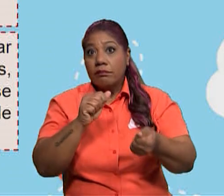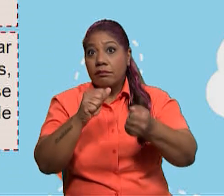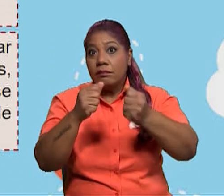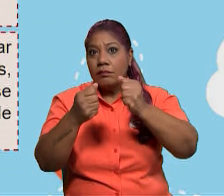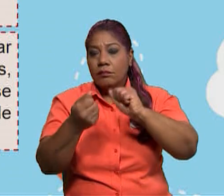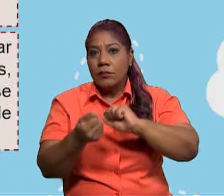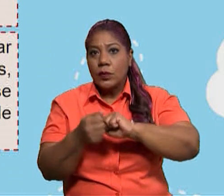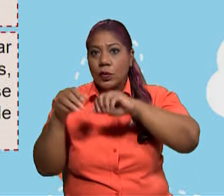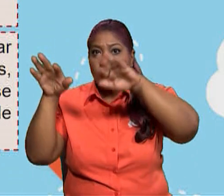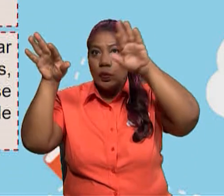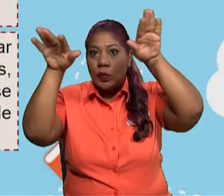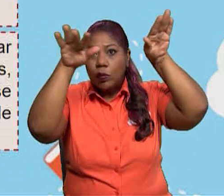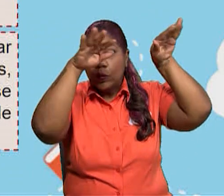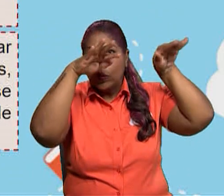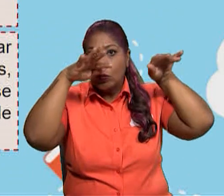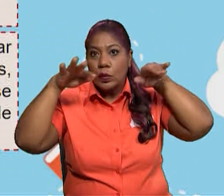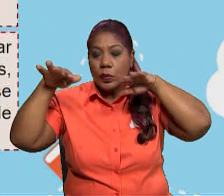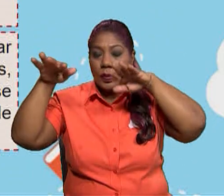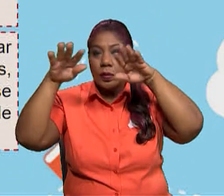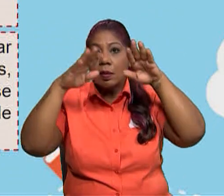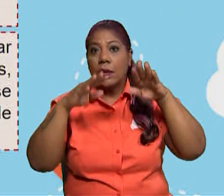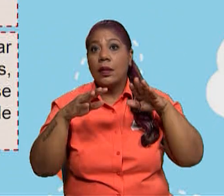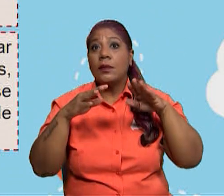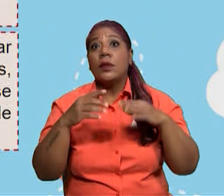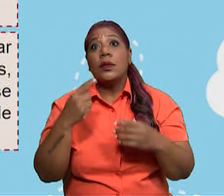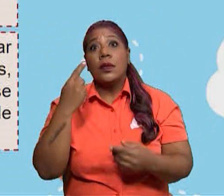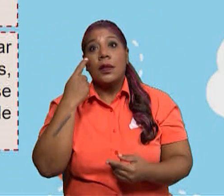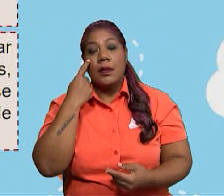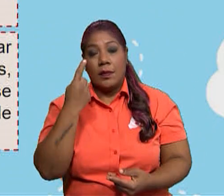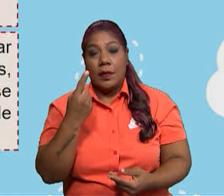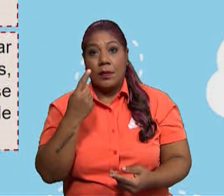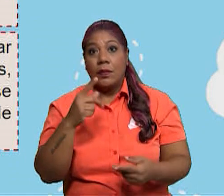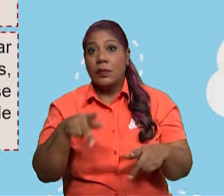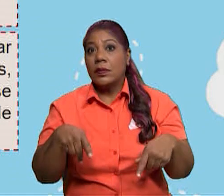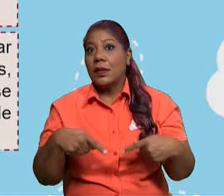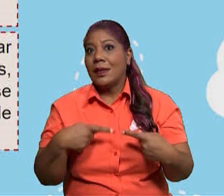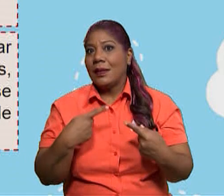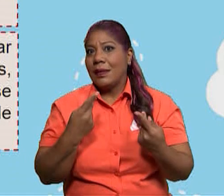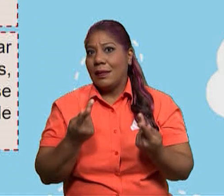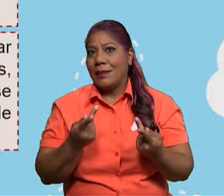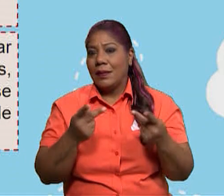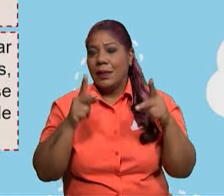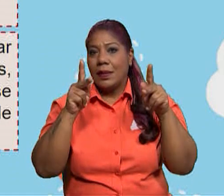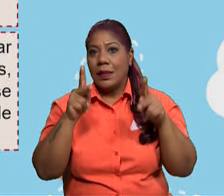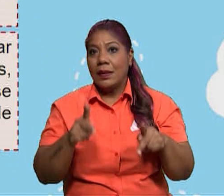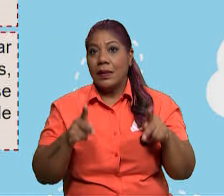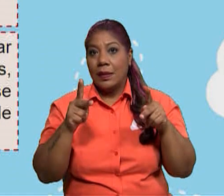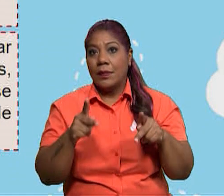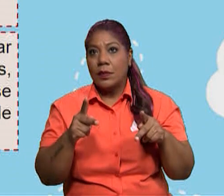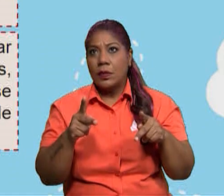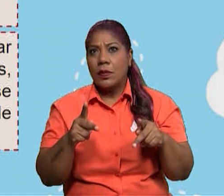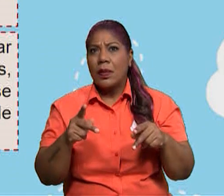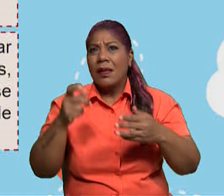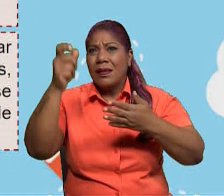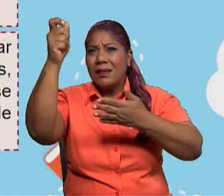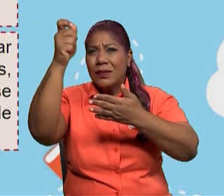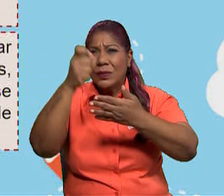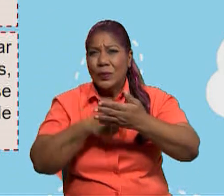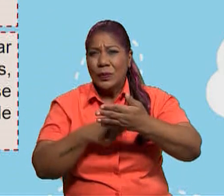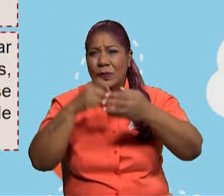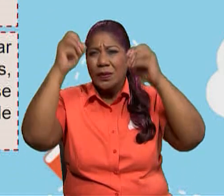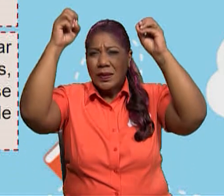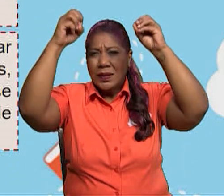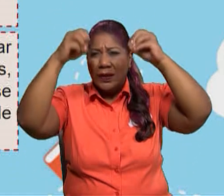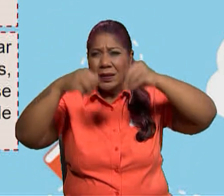influir en la vida de las personas. Por ejemplo, en época lluviosa, muy intensa puede provocar